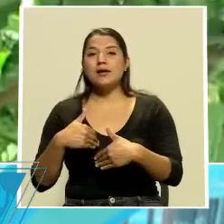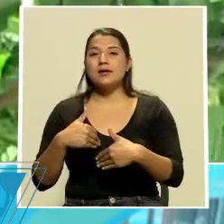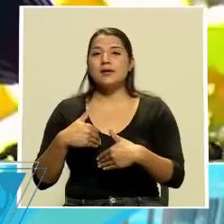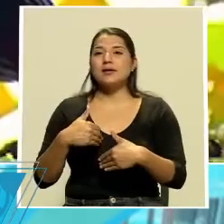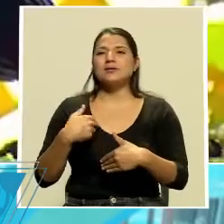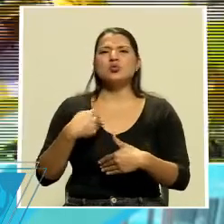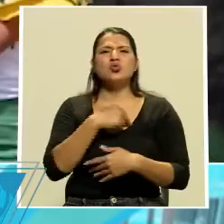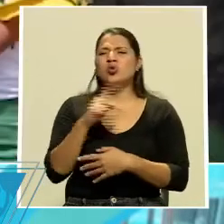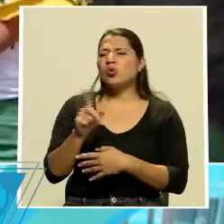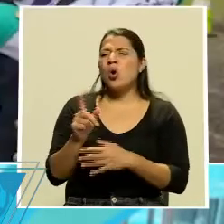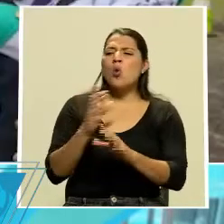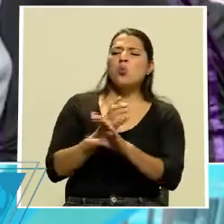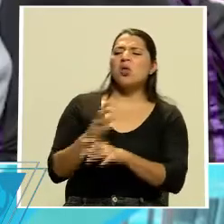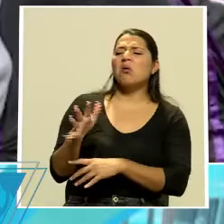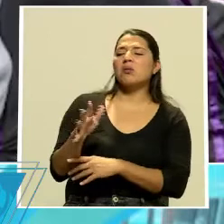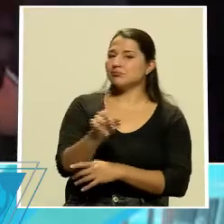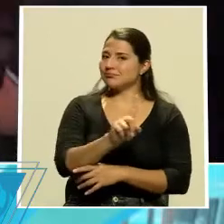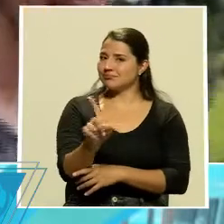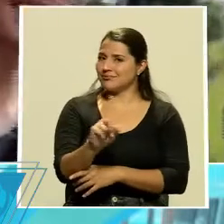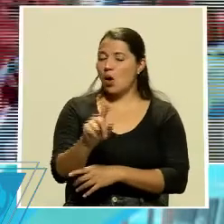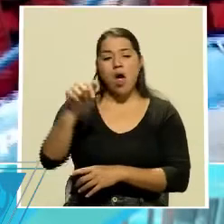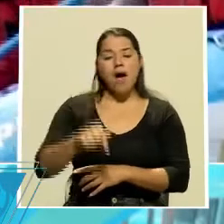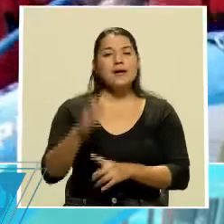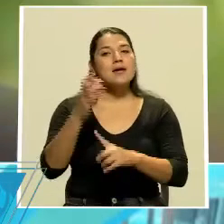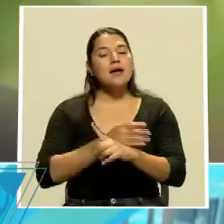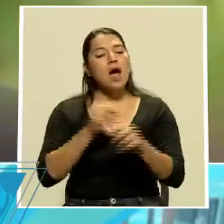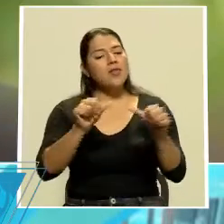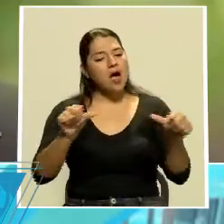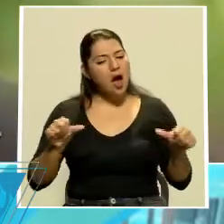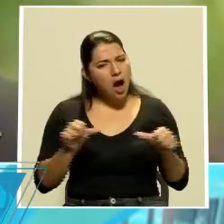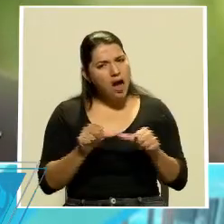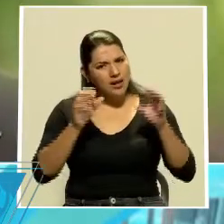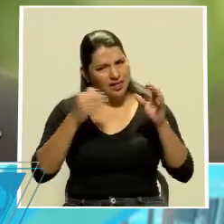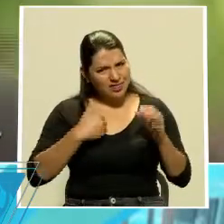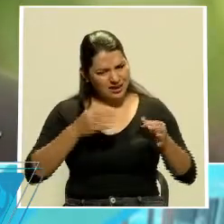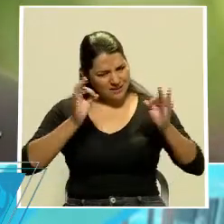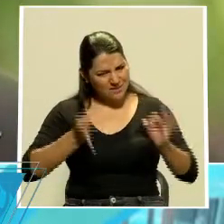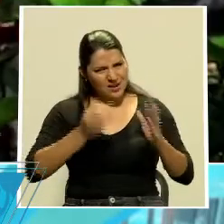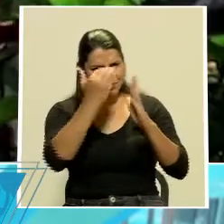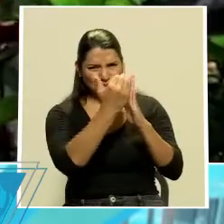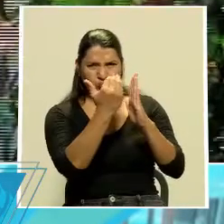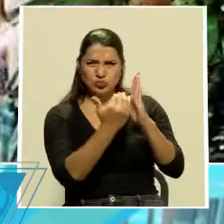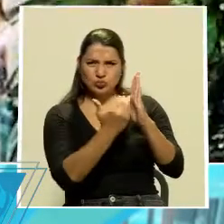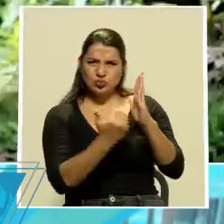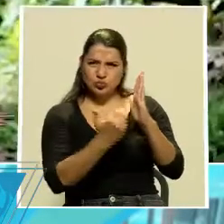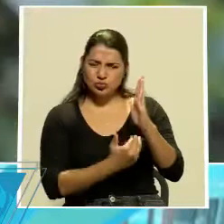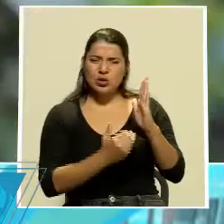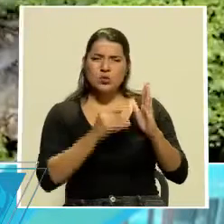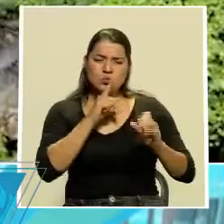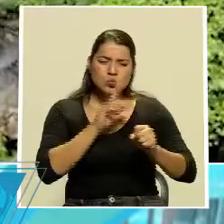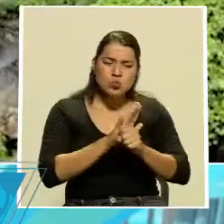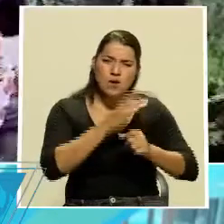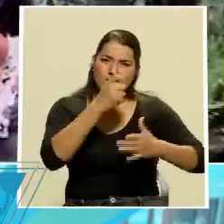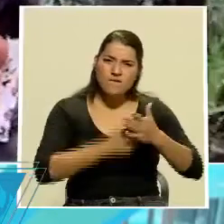paños tibios. Aquí cada sector tiene bien protocolizado todos los aspectos de higiene, de seguridad.